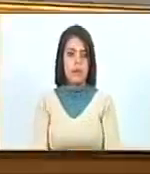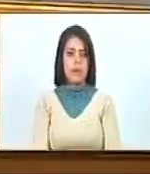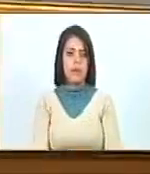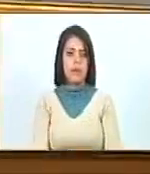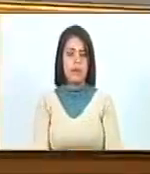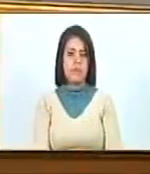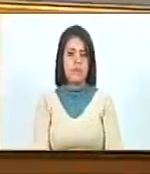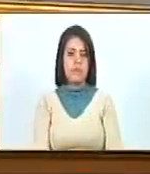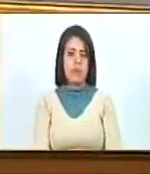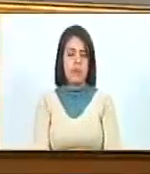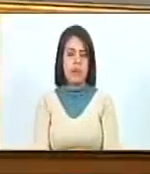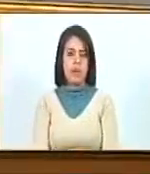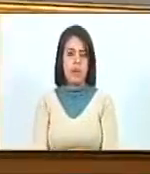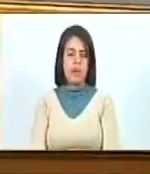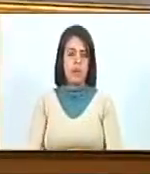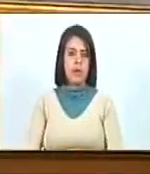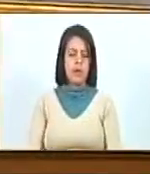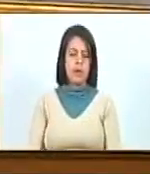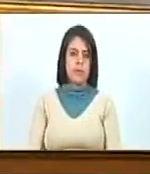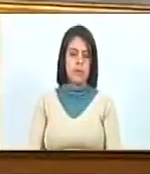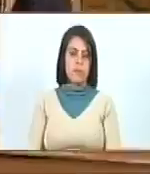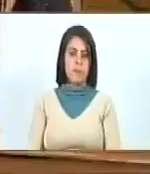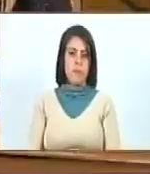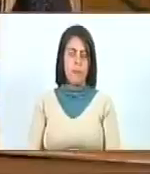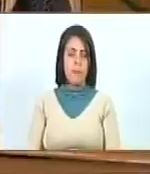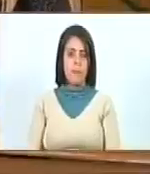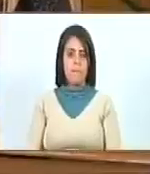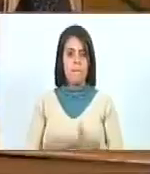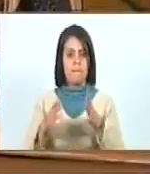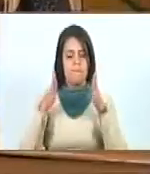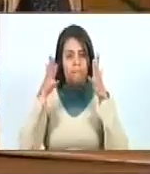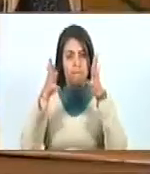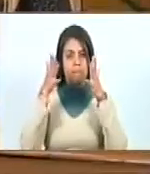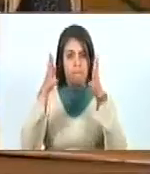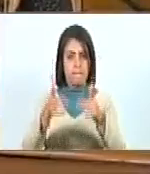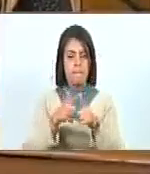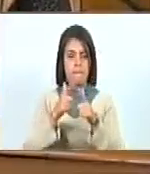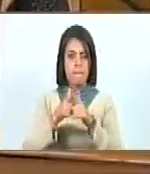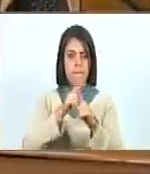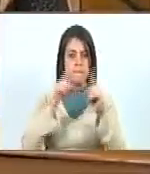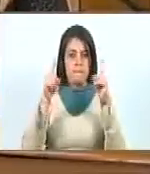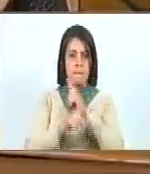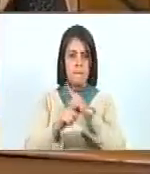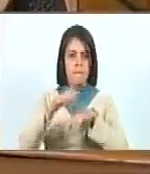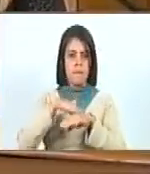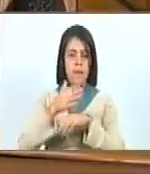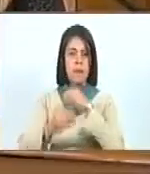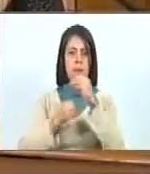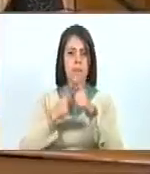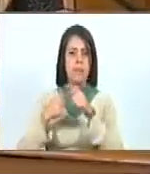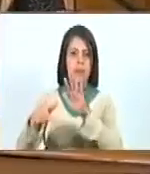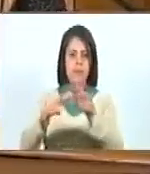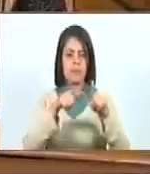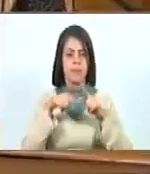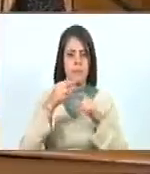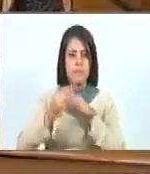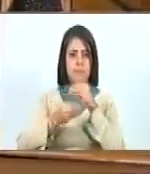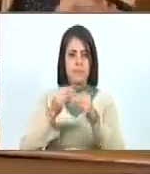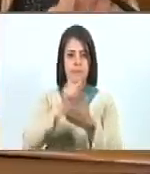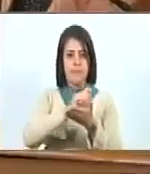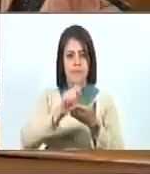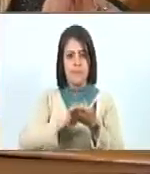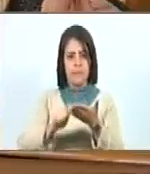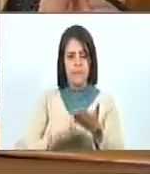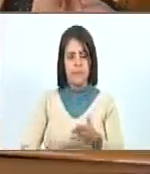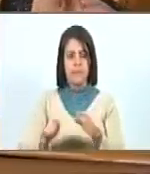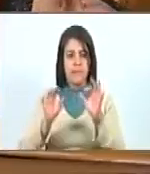Adelante, secretaria. Primero, se sugiere aprobar sin modificación la denominación de la ley, quedando redactada